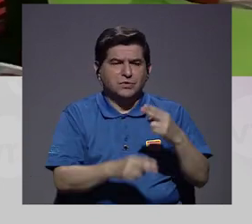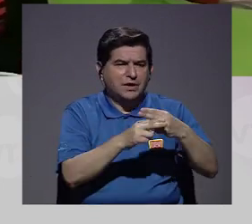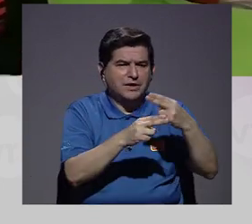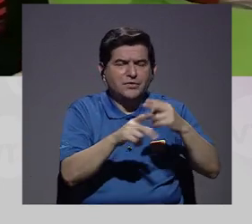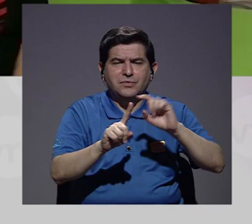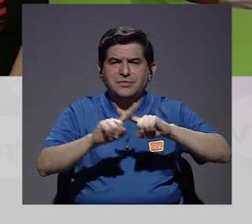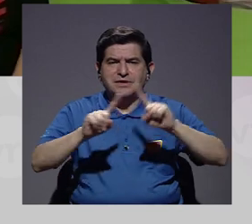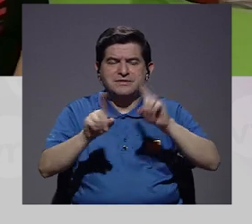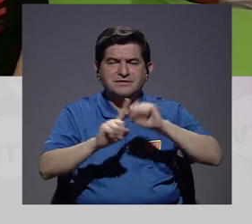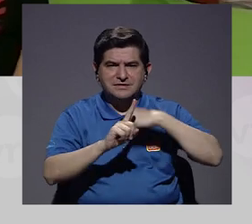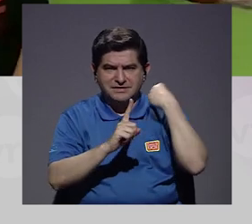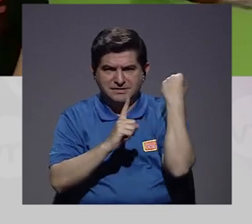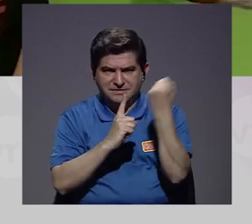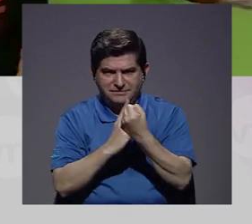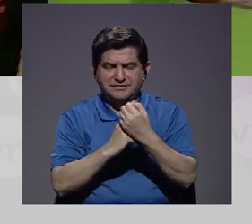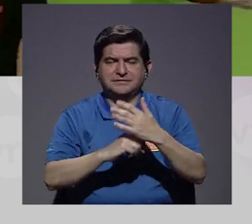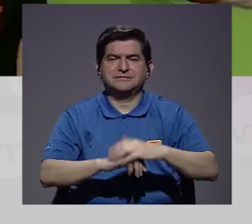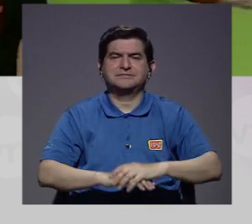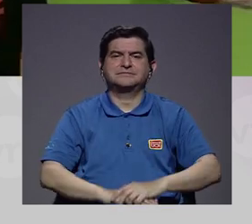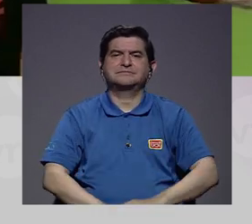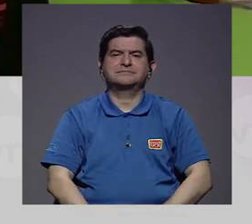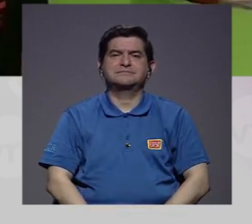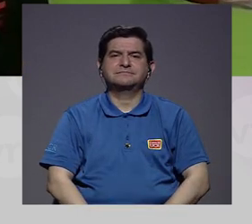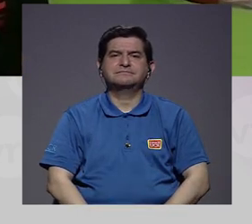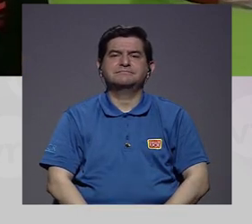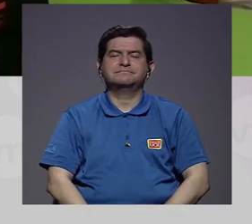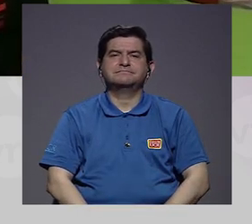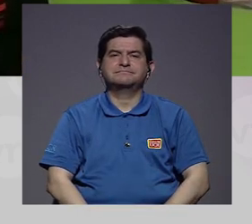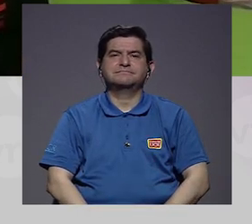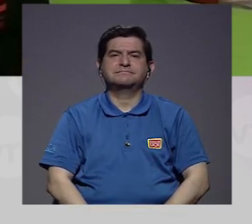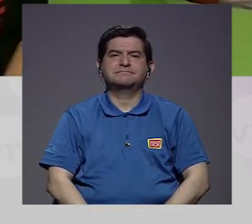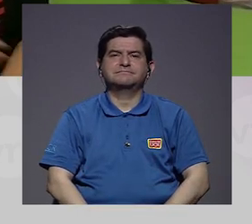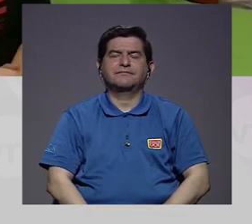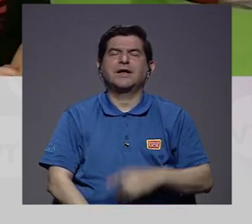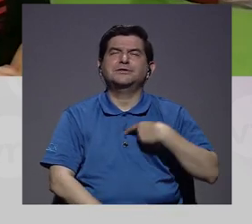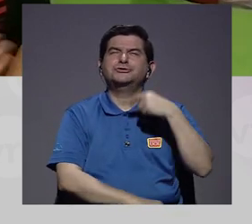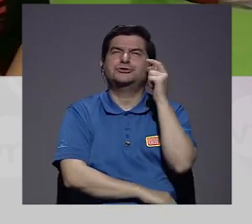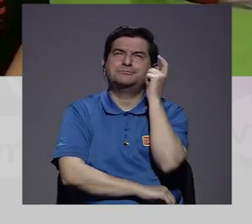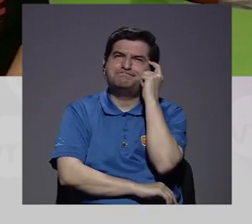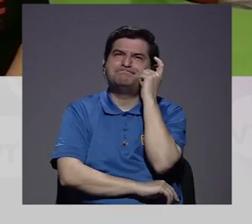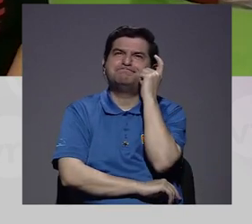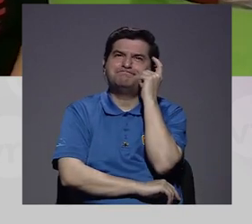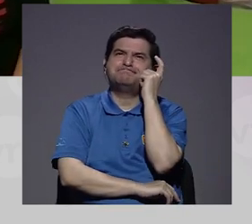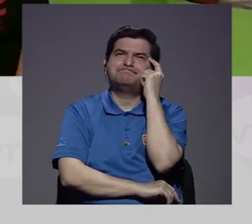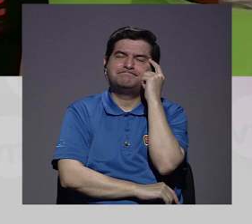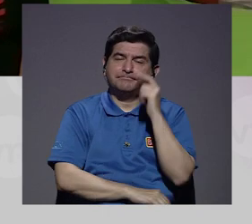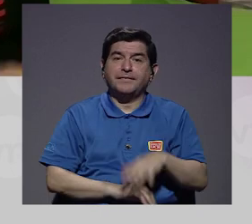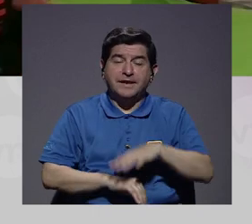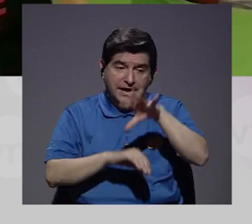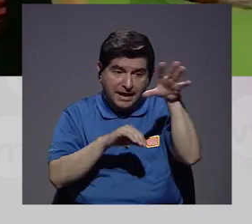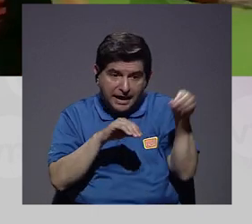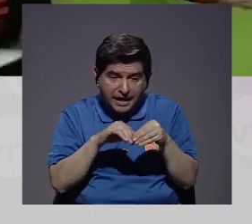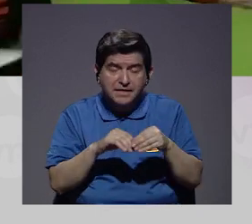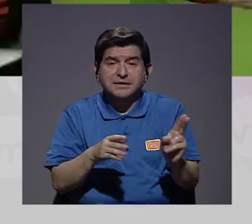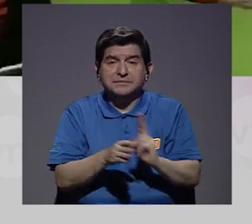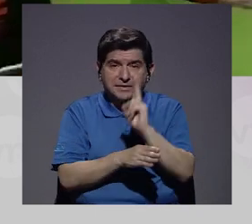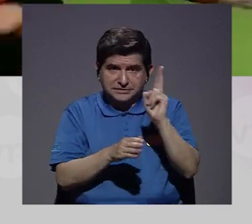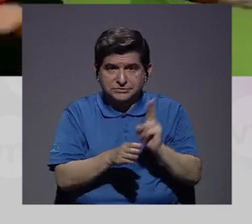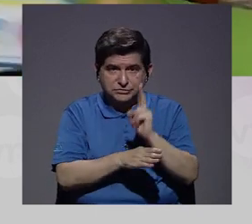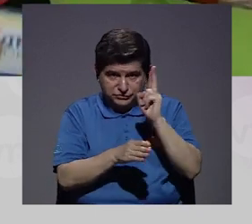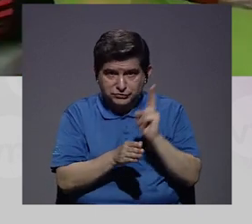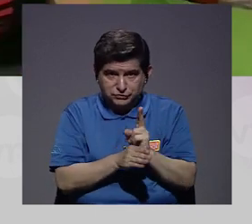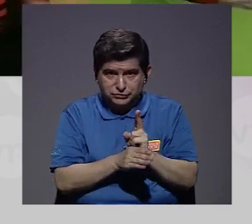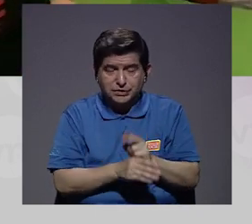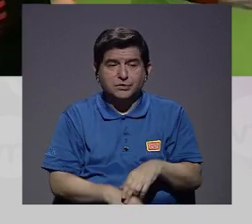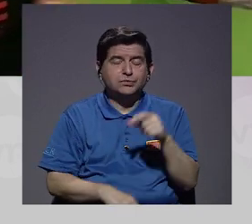situaciones como son. Sí, no dejo de pensar, por ejemplo, ¿verdad? Que además de la